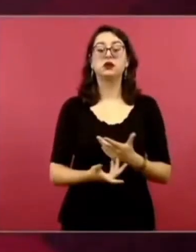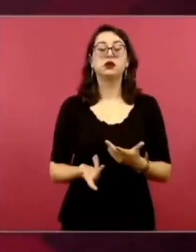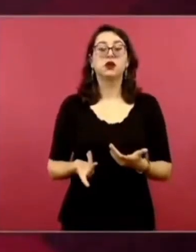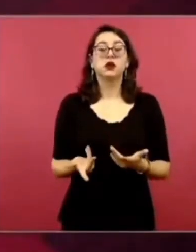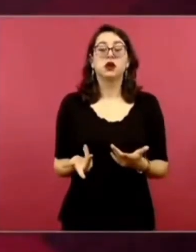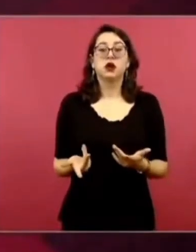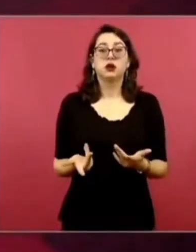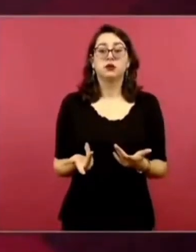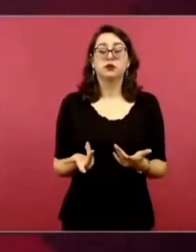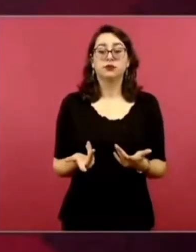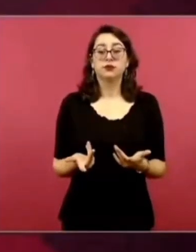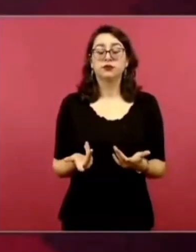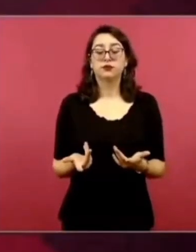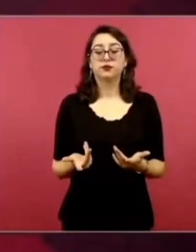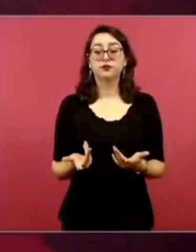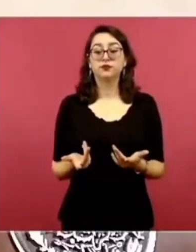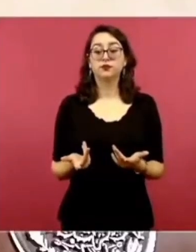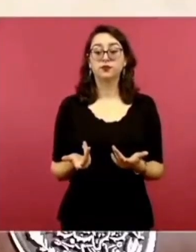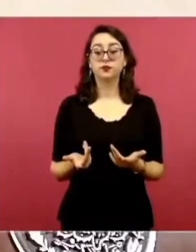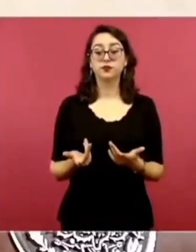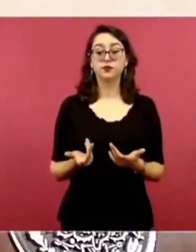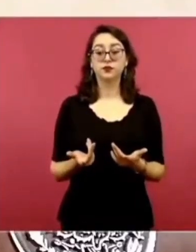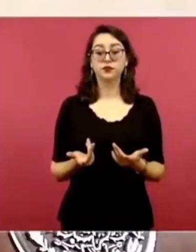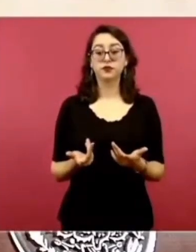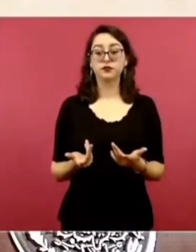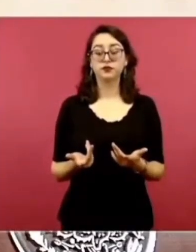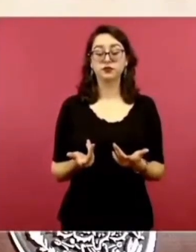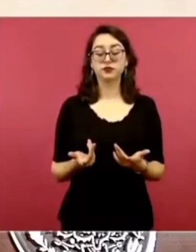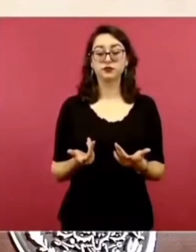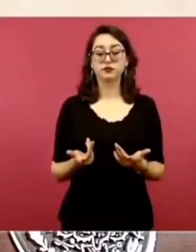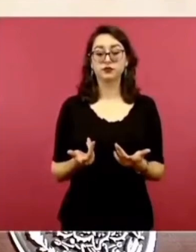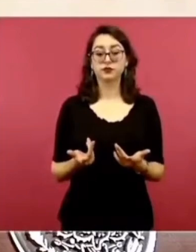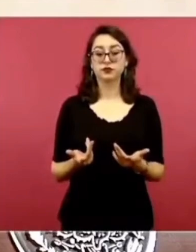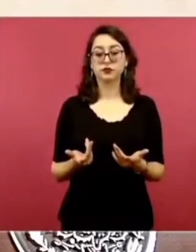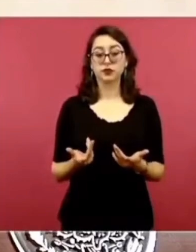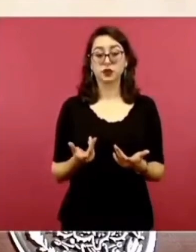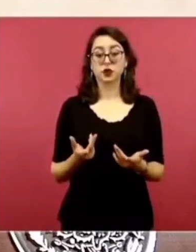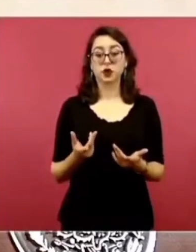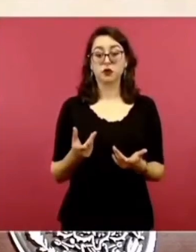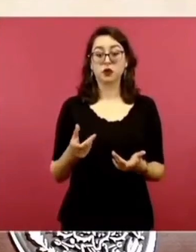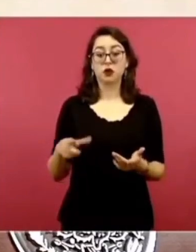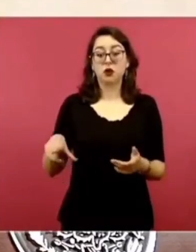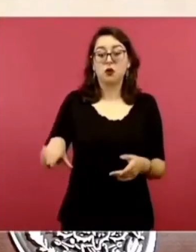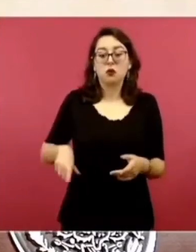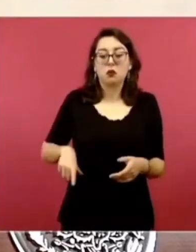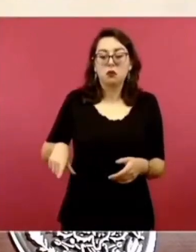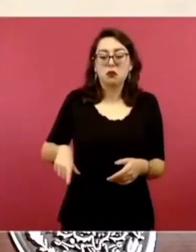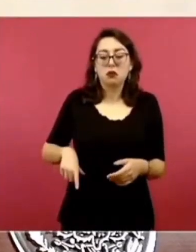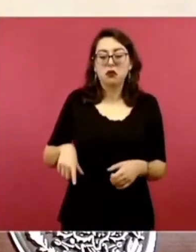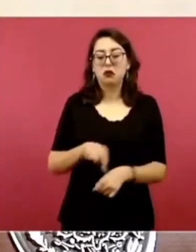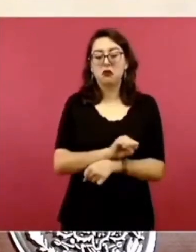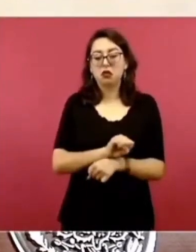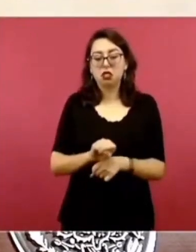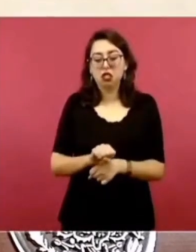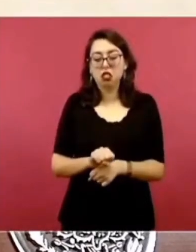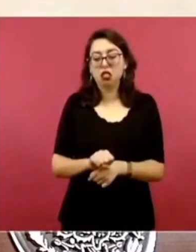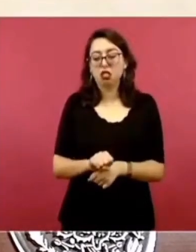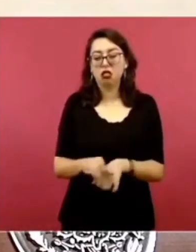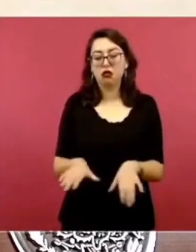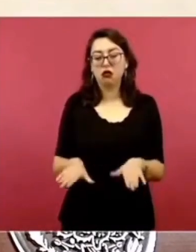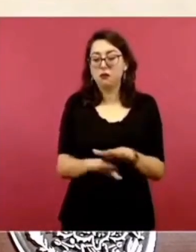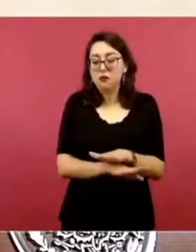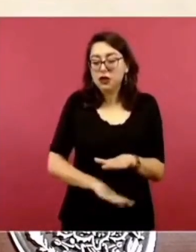funcionarios menores o